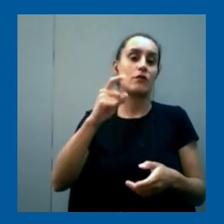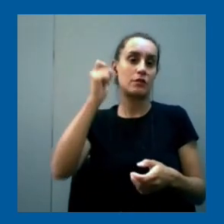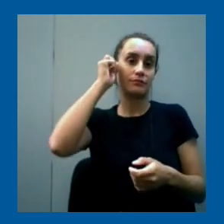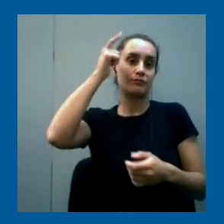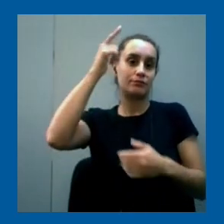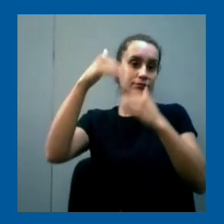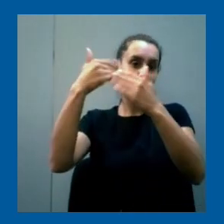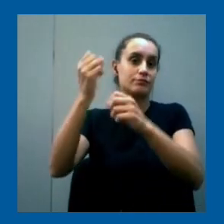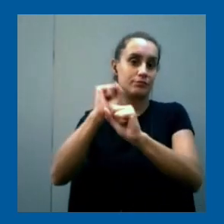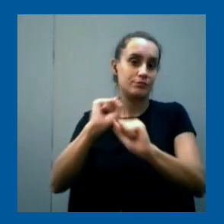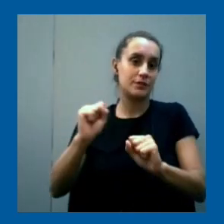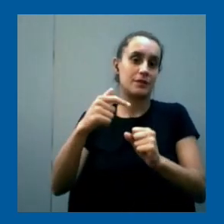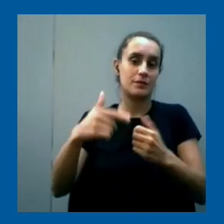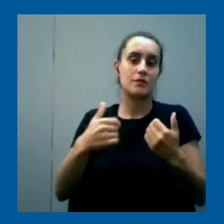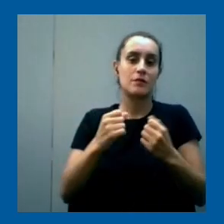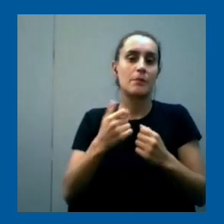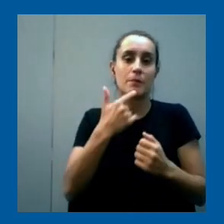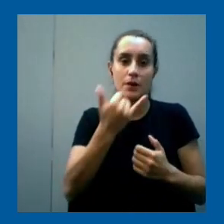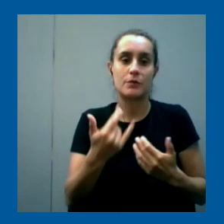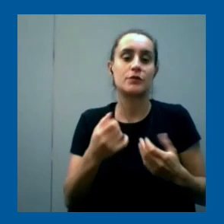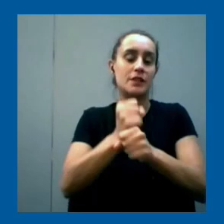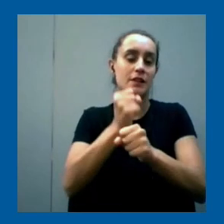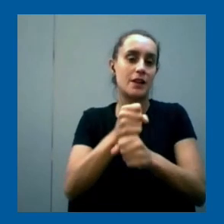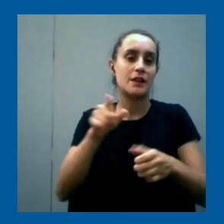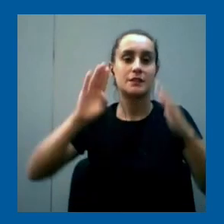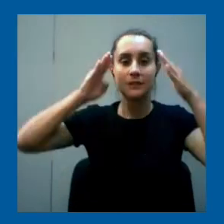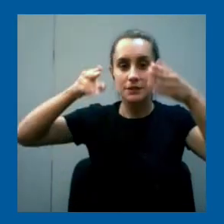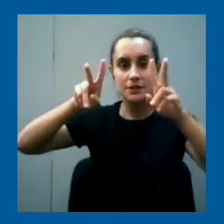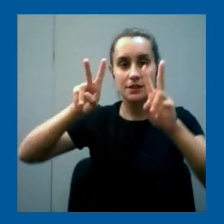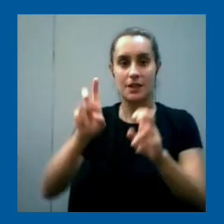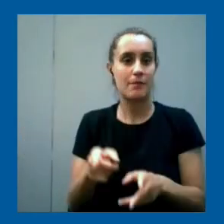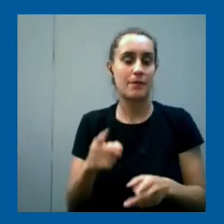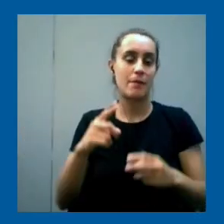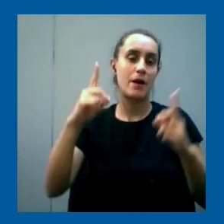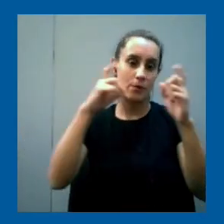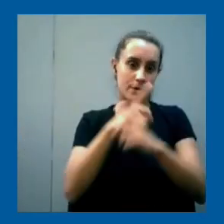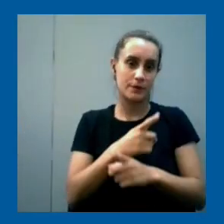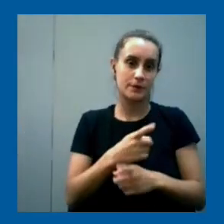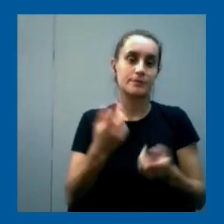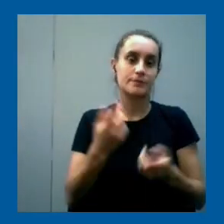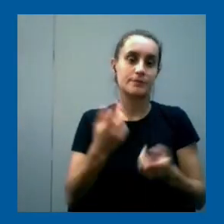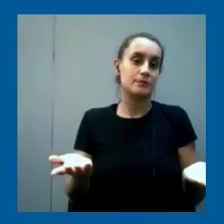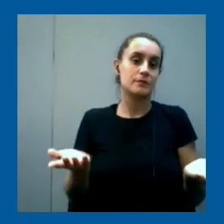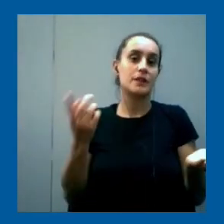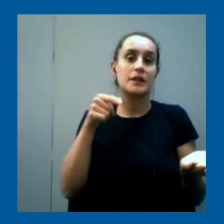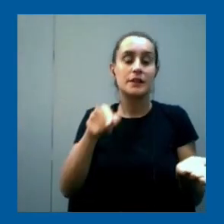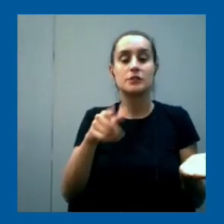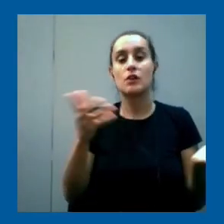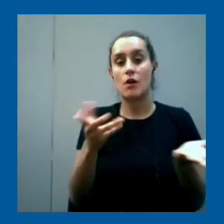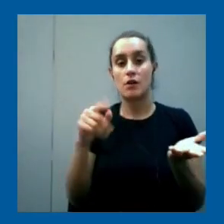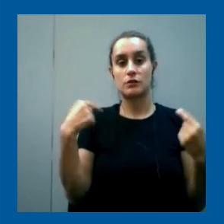cognitiva y demás como para poder abordar mayor complejidad entonces bueno es en lo que estamos trabajando